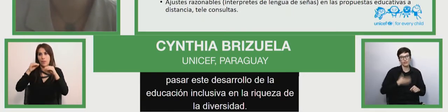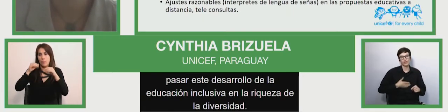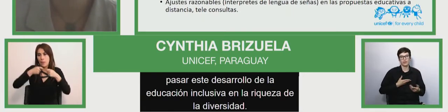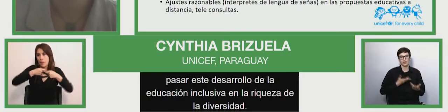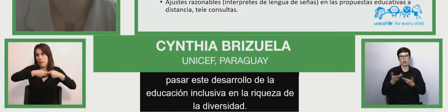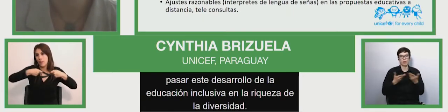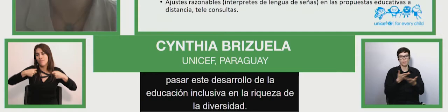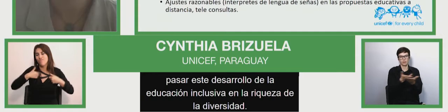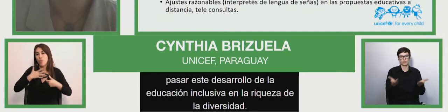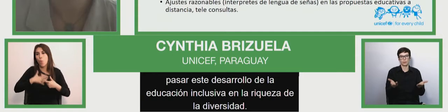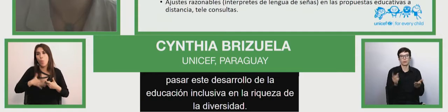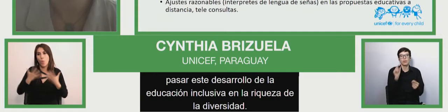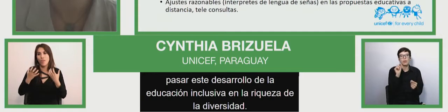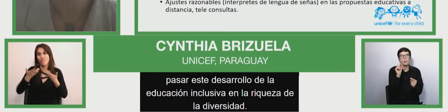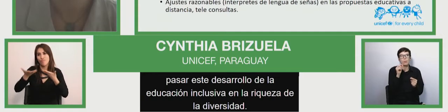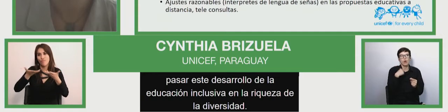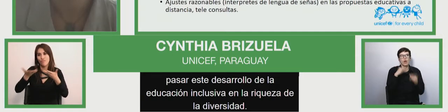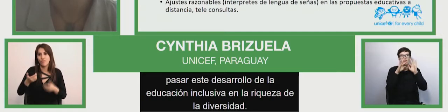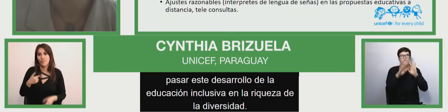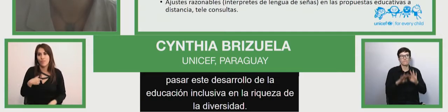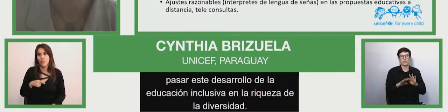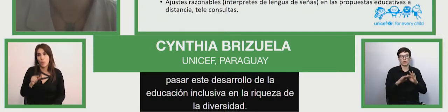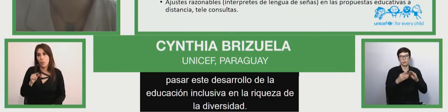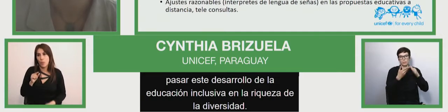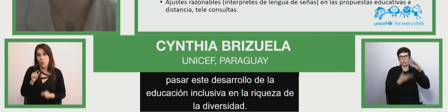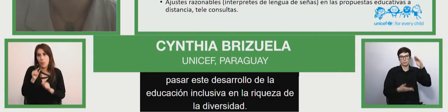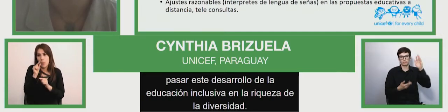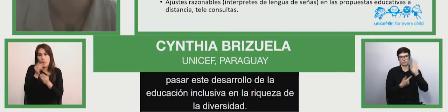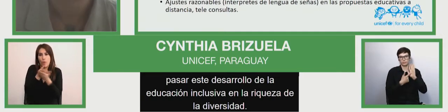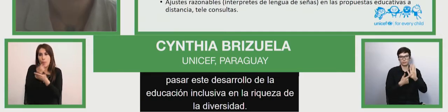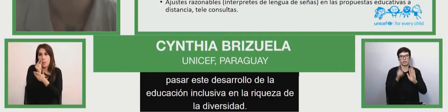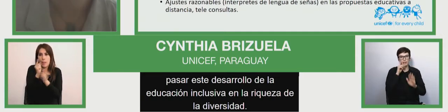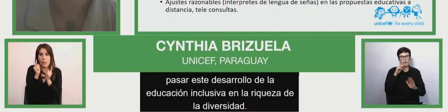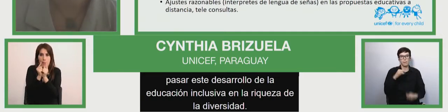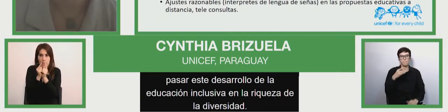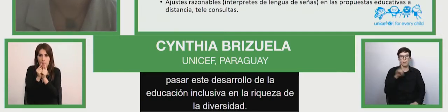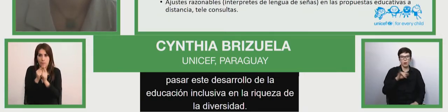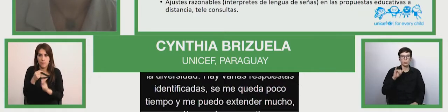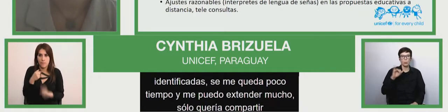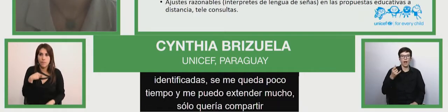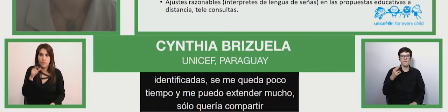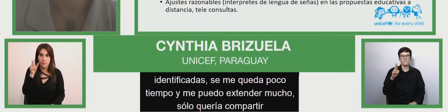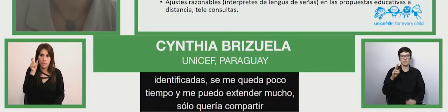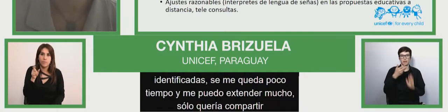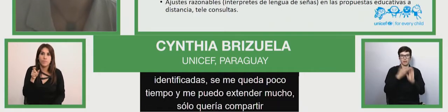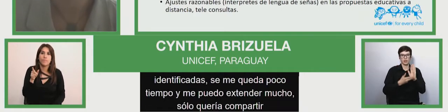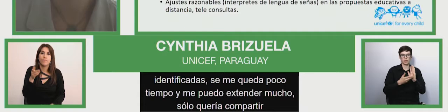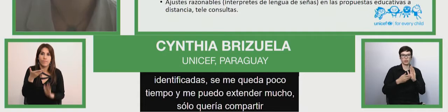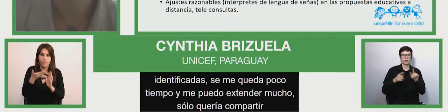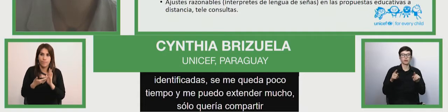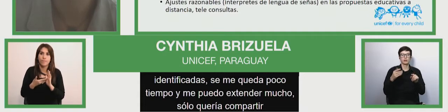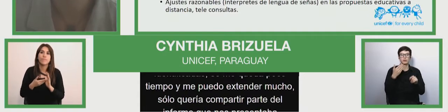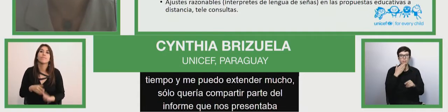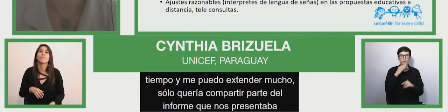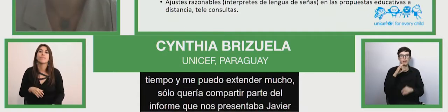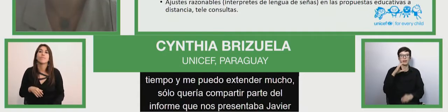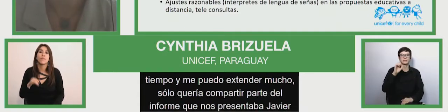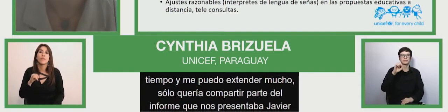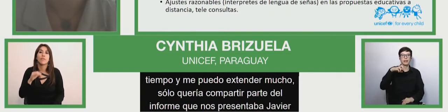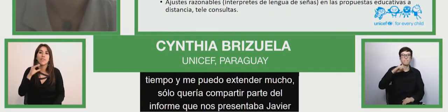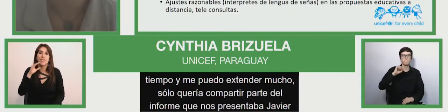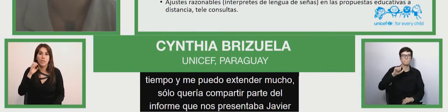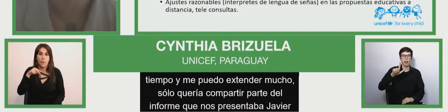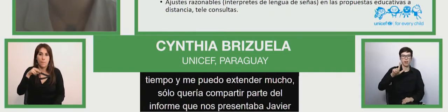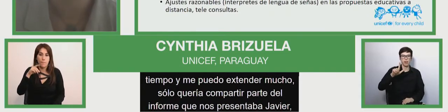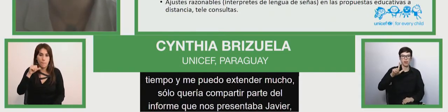ustedes parte del informe que nos presentaba Manos y que nos presentaba Javier. CEPAL también sacó un informe